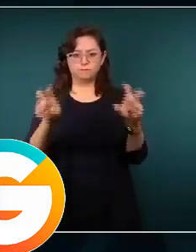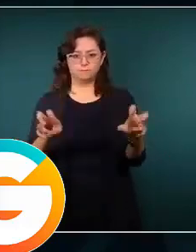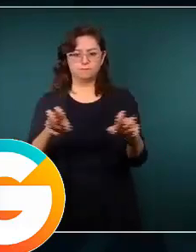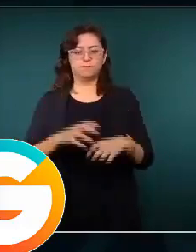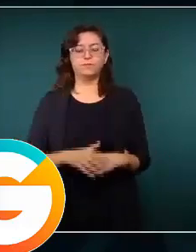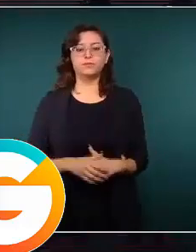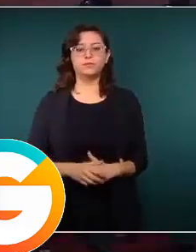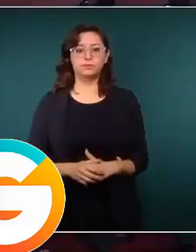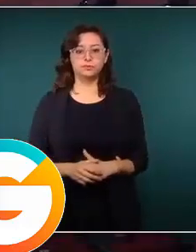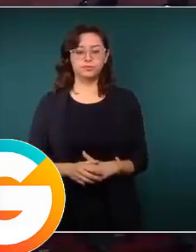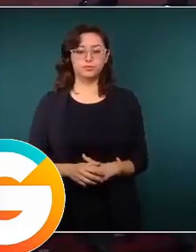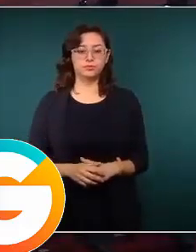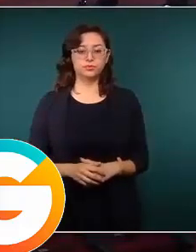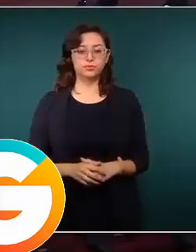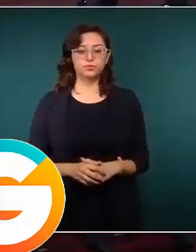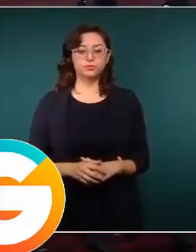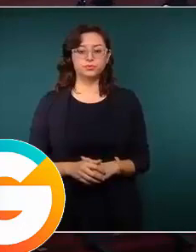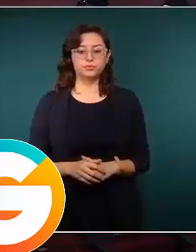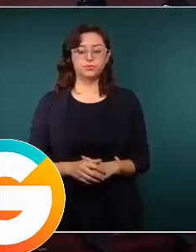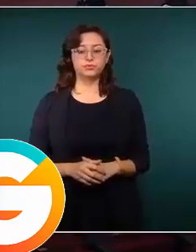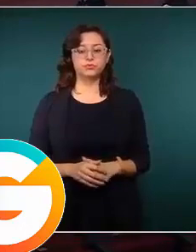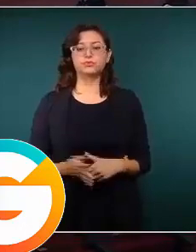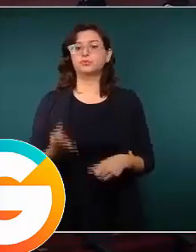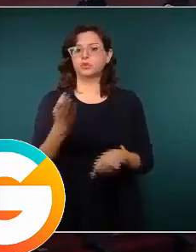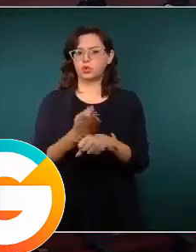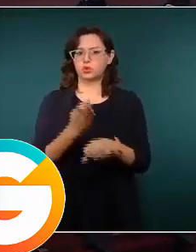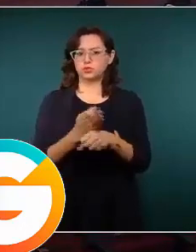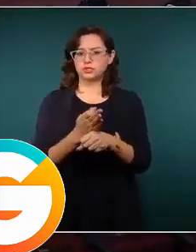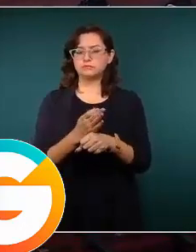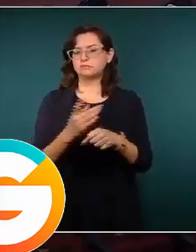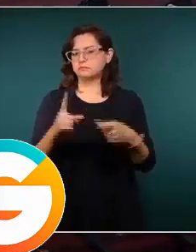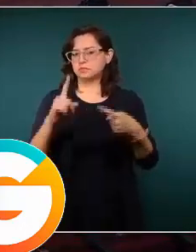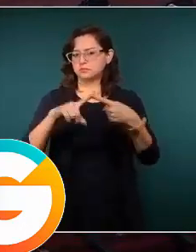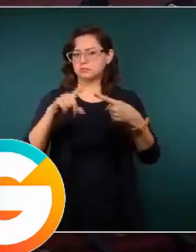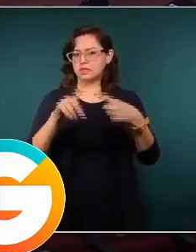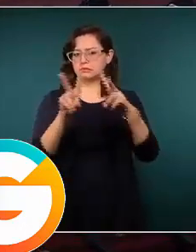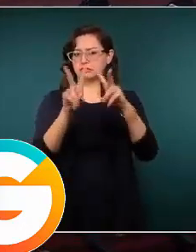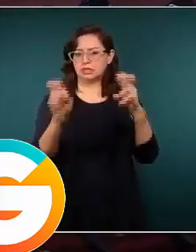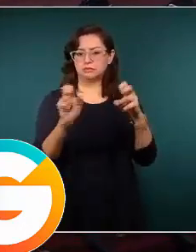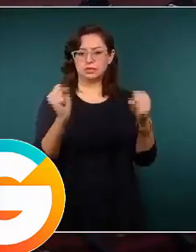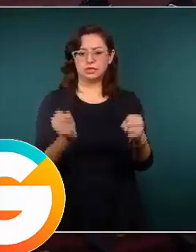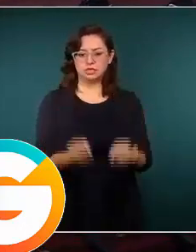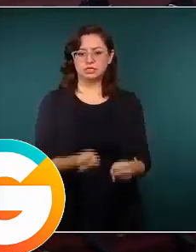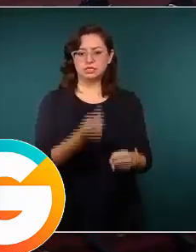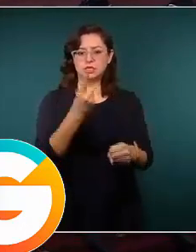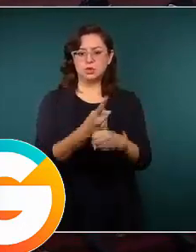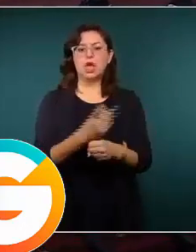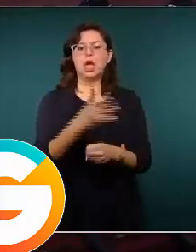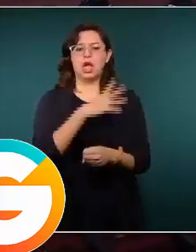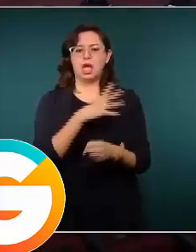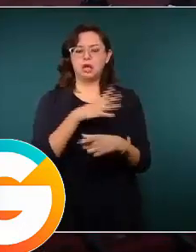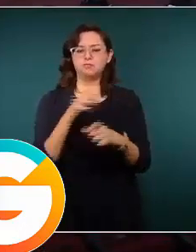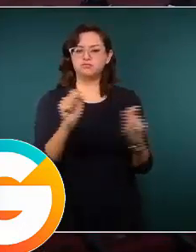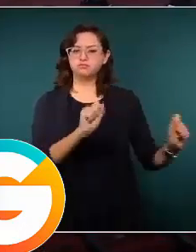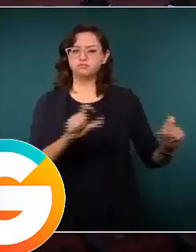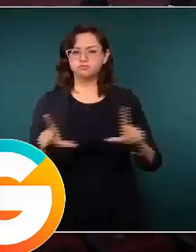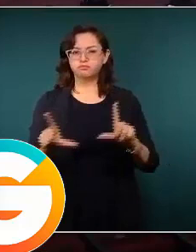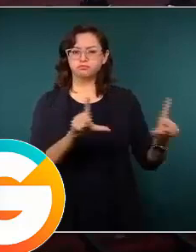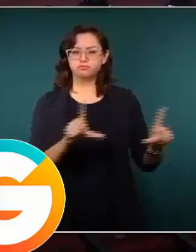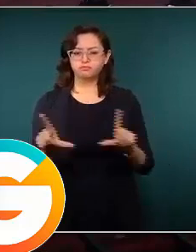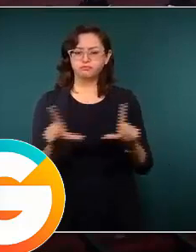empezaríamos con las acciones en materia de seguridad. Tenemos una presentación con algunos avances que quisiera yo